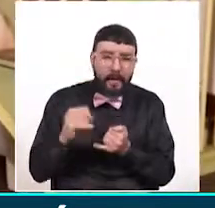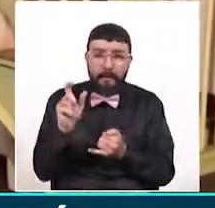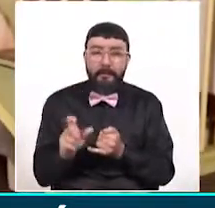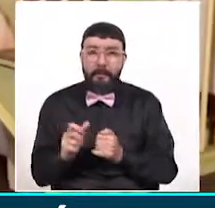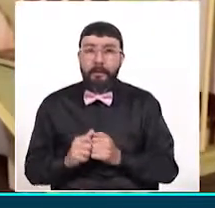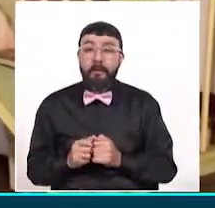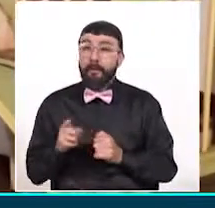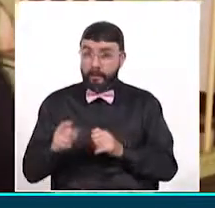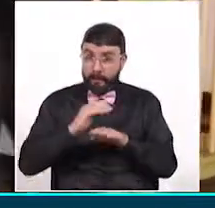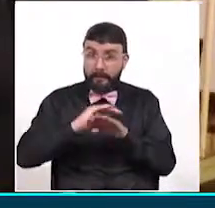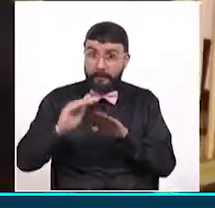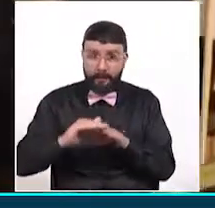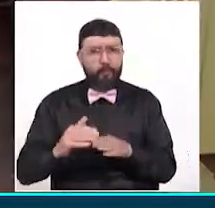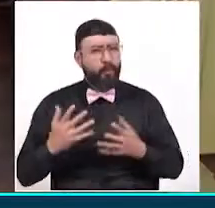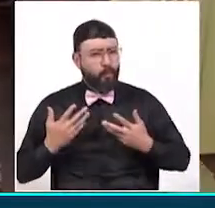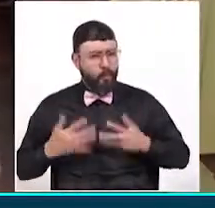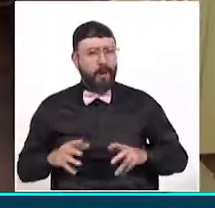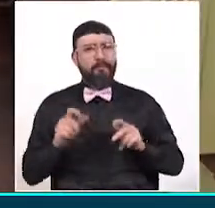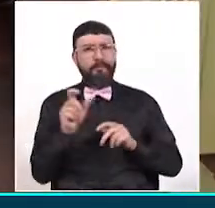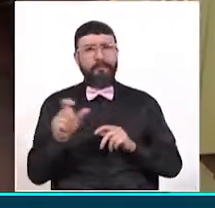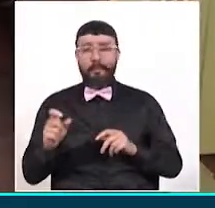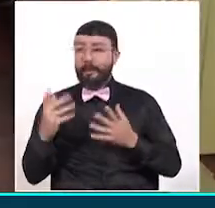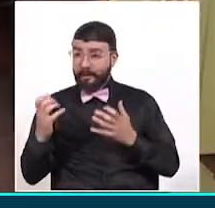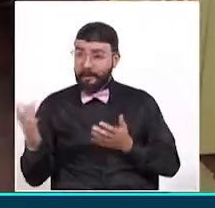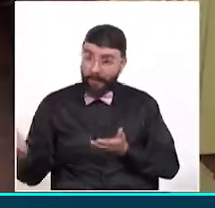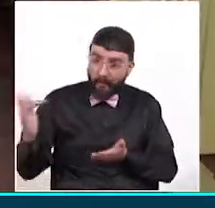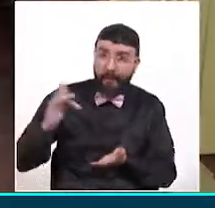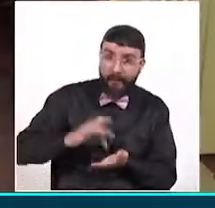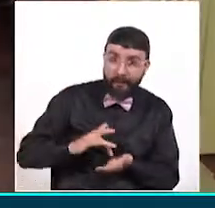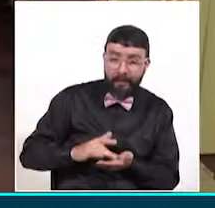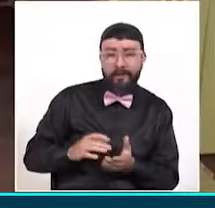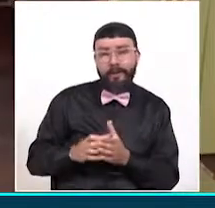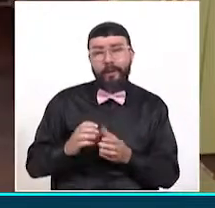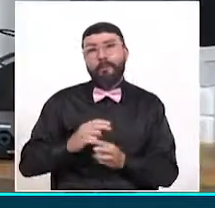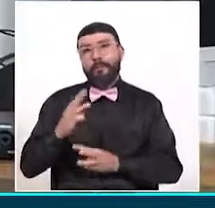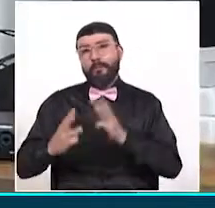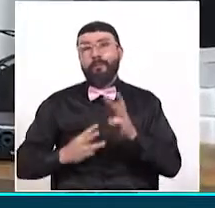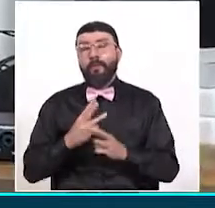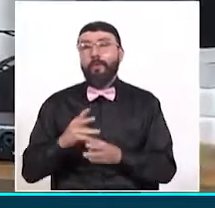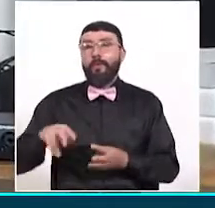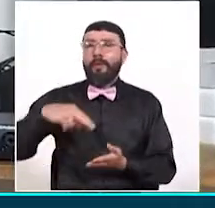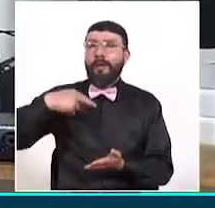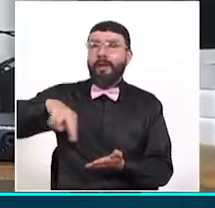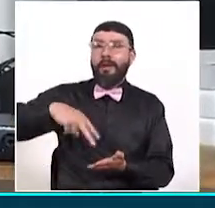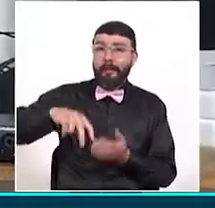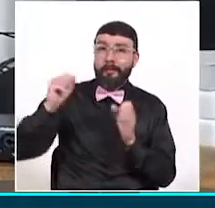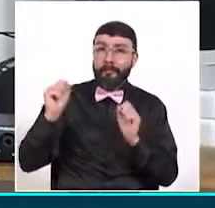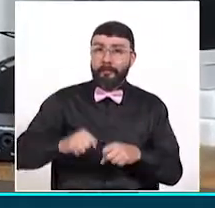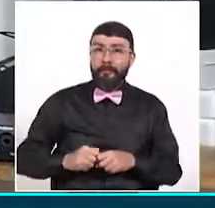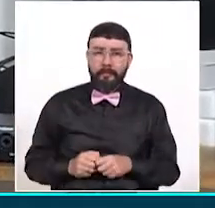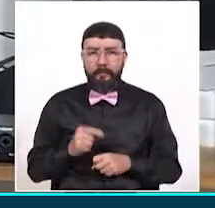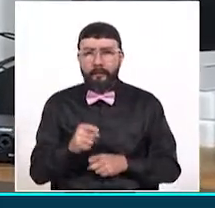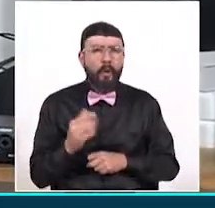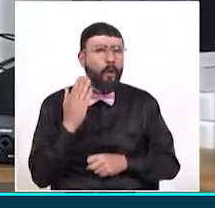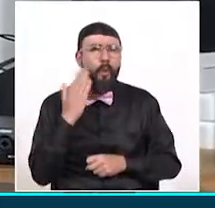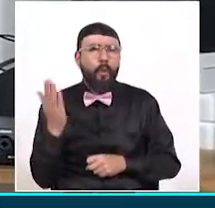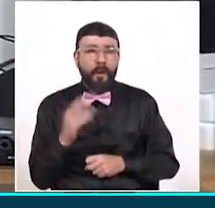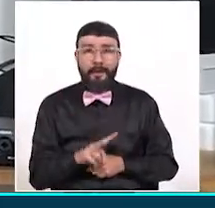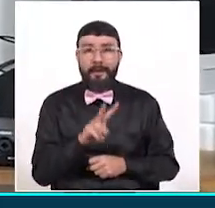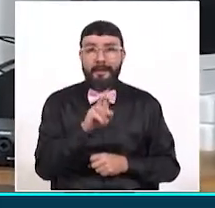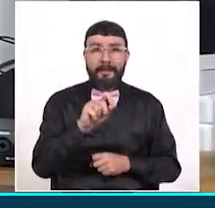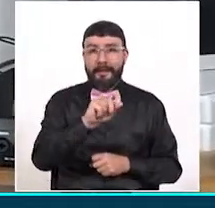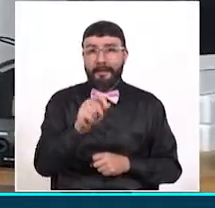convocatoria está abierta a cualquier persona que quiera pertenecer al mundo de la danza. Las audiciones se realizarán los días 7,